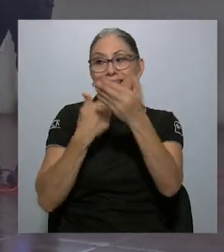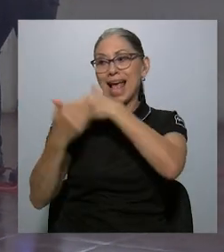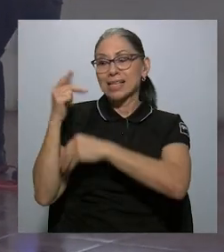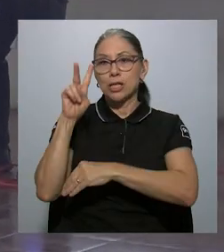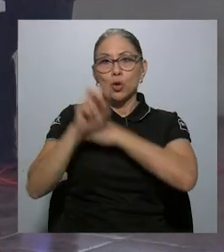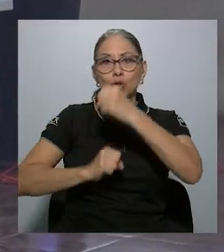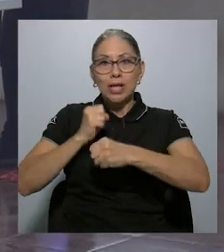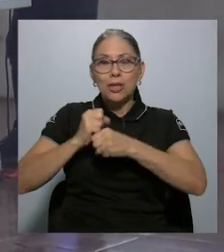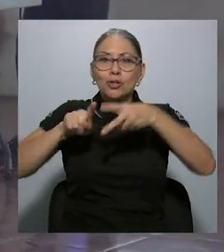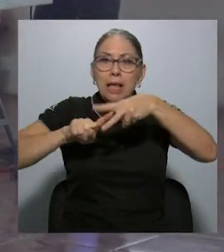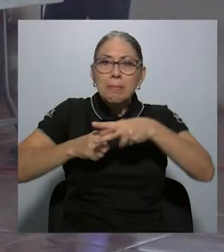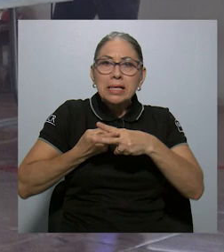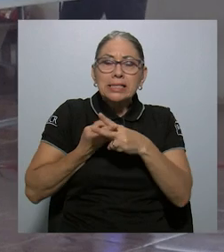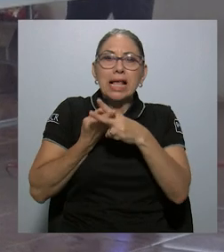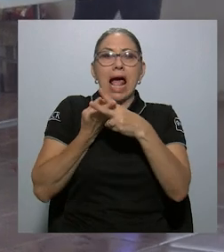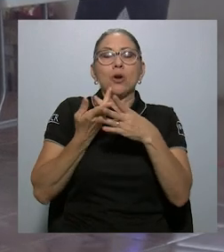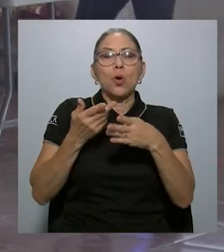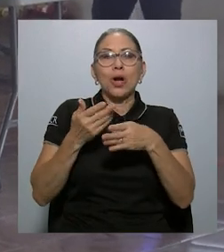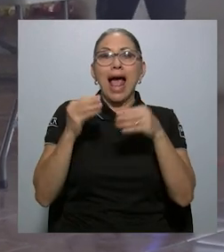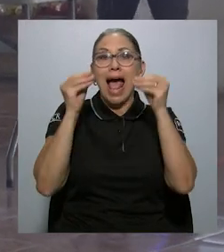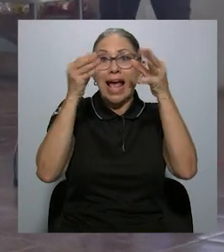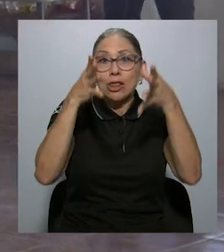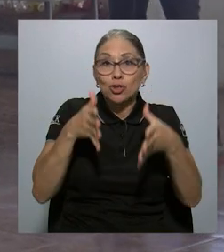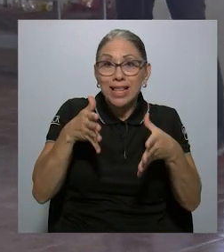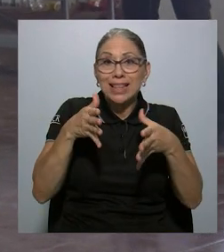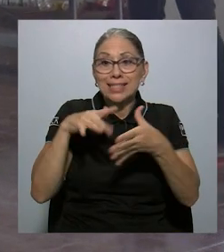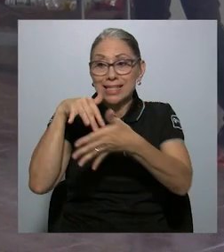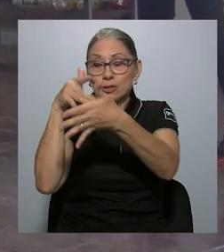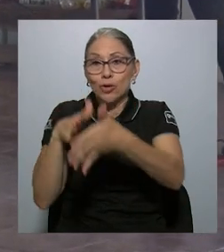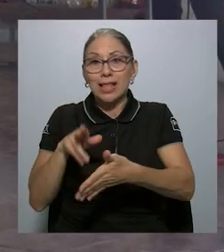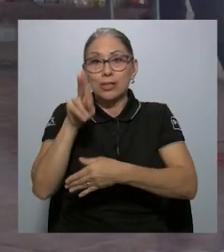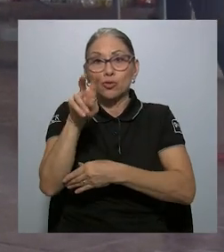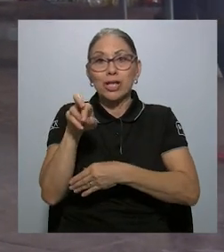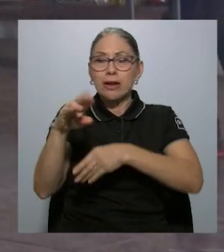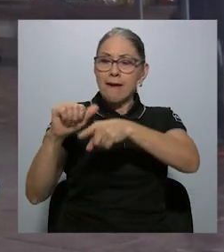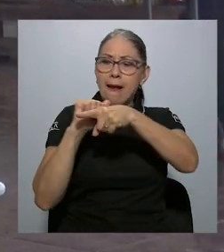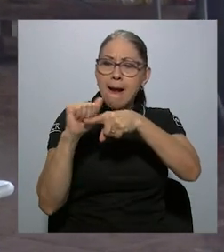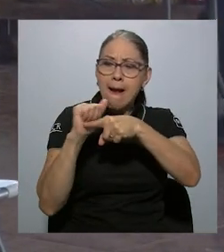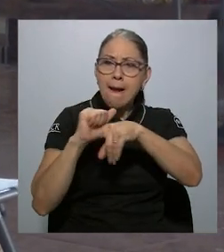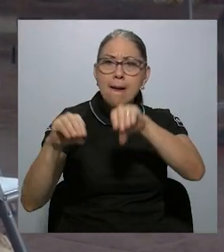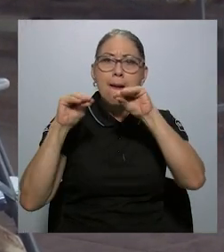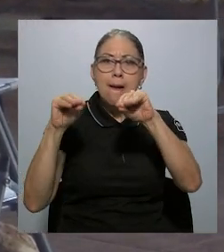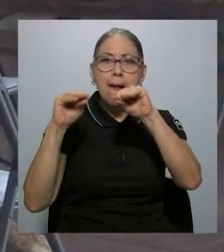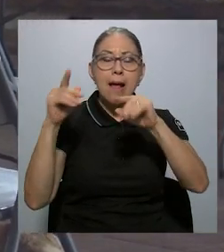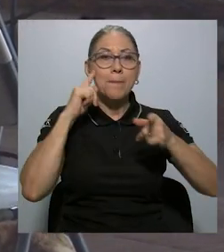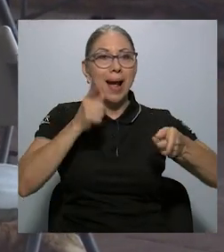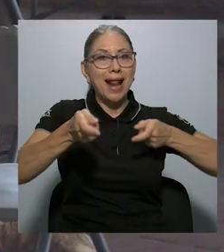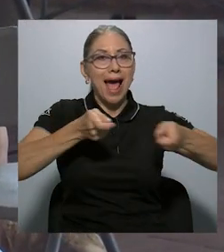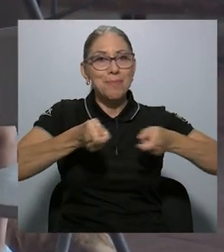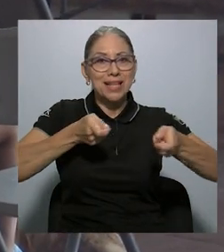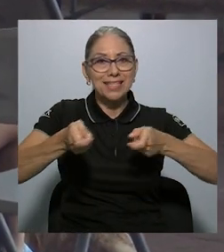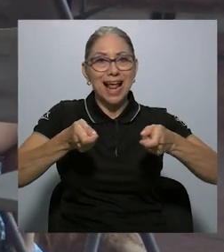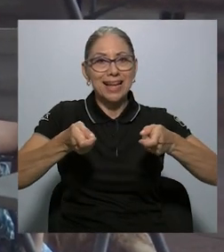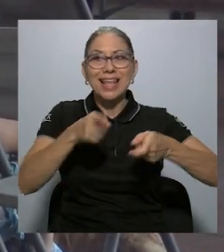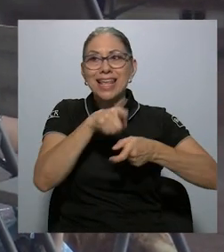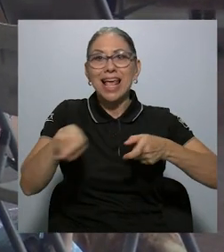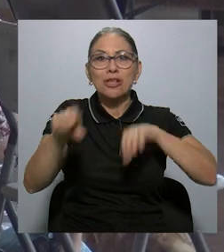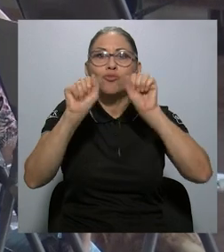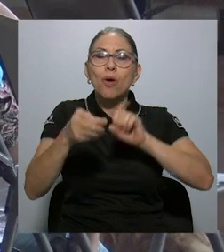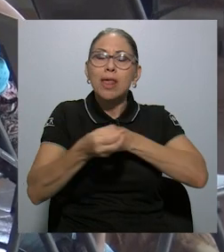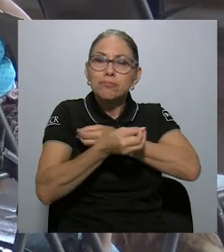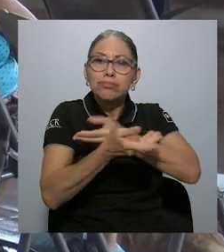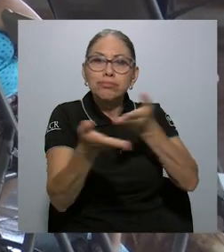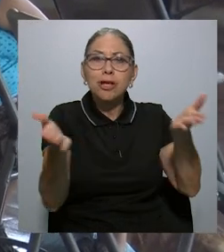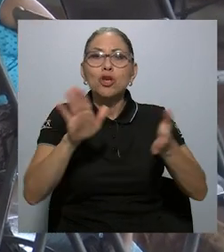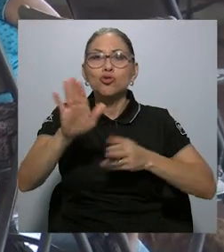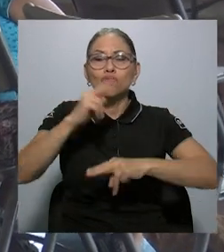hace dos años, empezaron a recibir formaciones por parte de docentes y estudiantes de la UCR para administrar y dar a conocer a sus